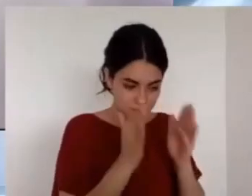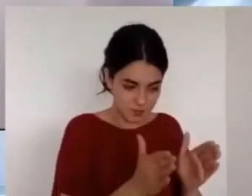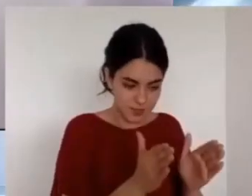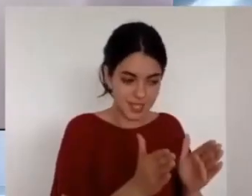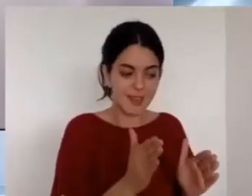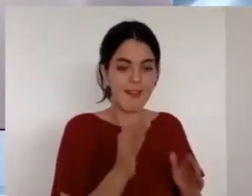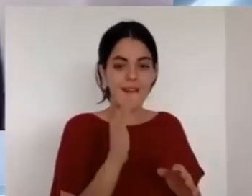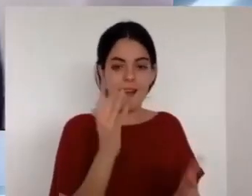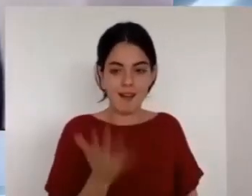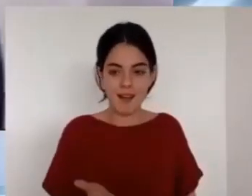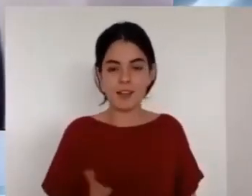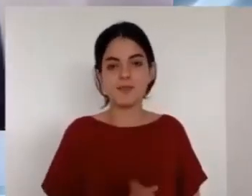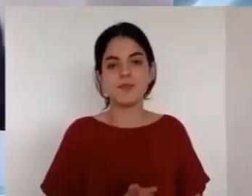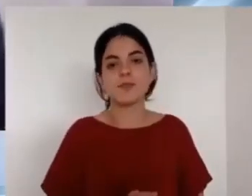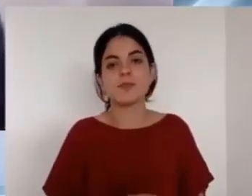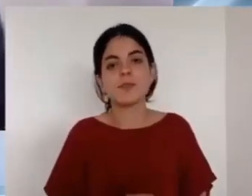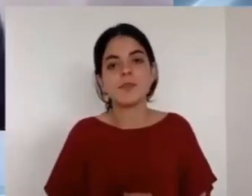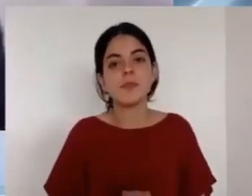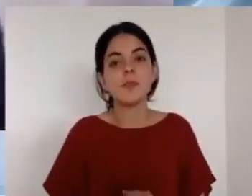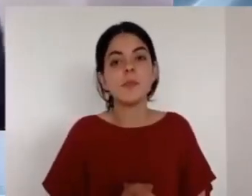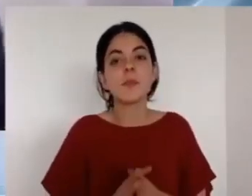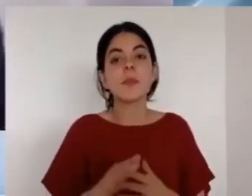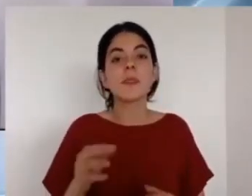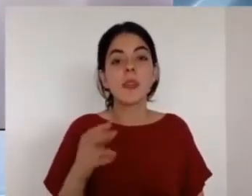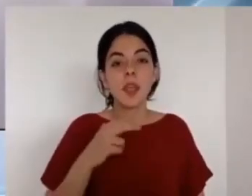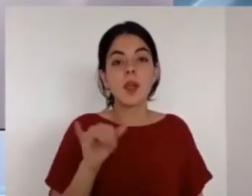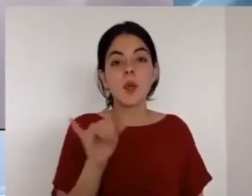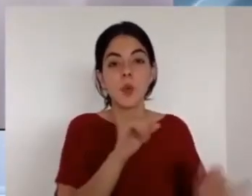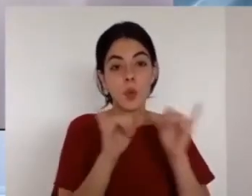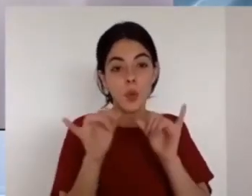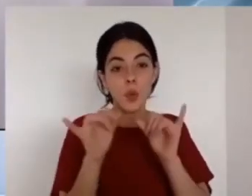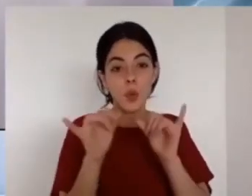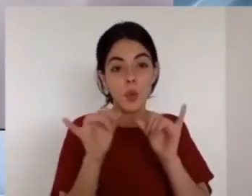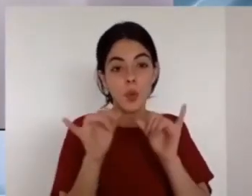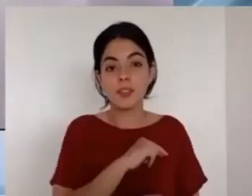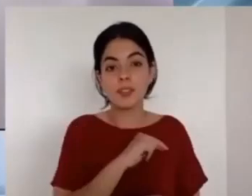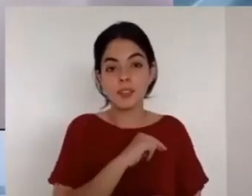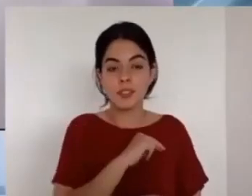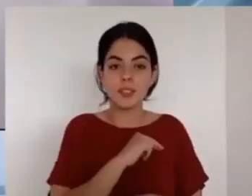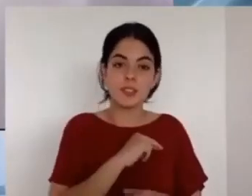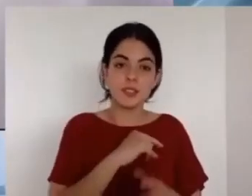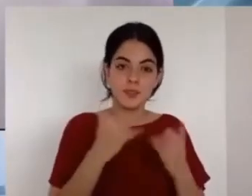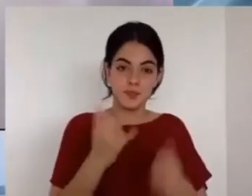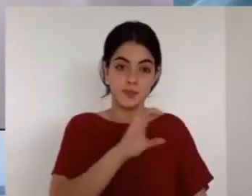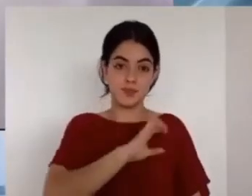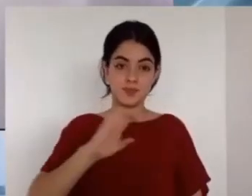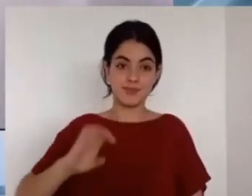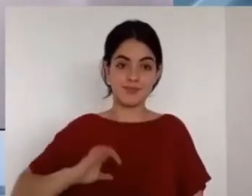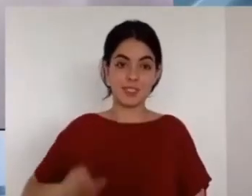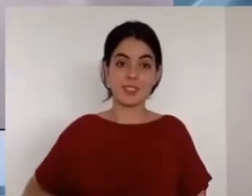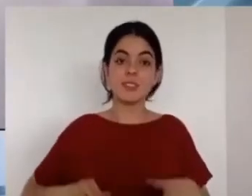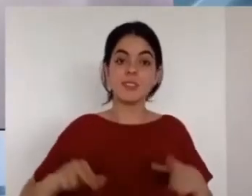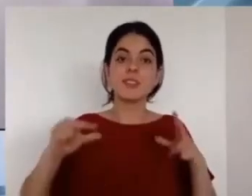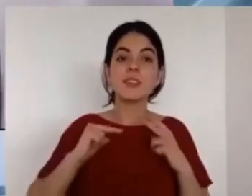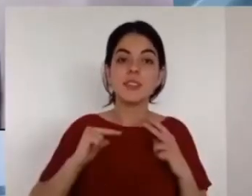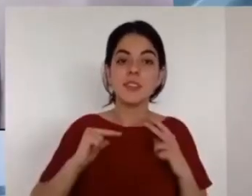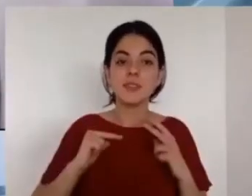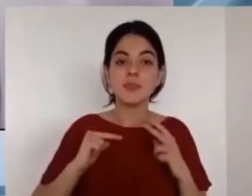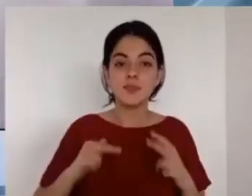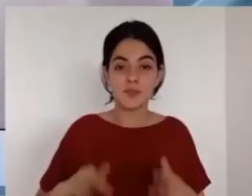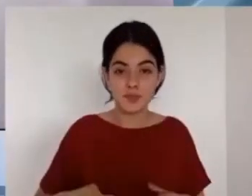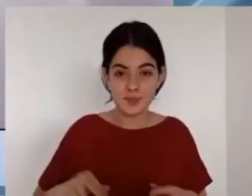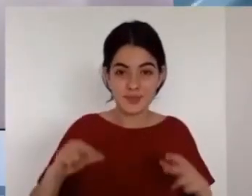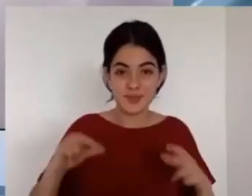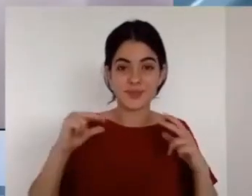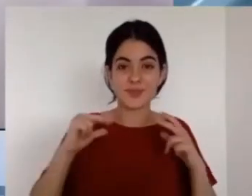seguramente vamos a mejorar la oración porque la comunión es un estado la oración es